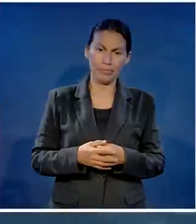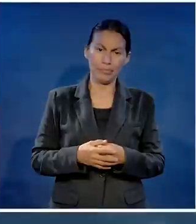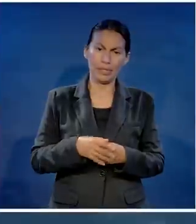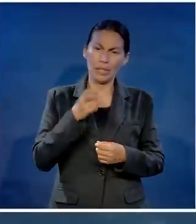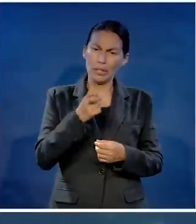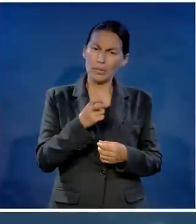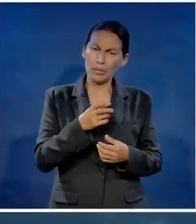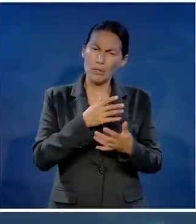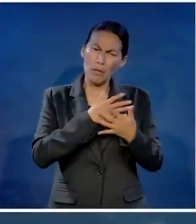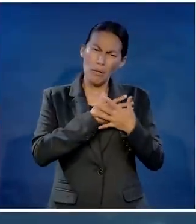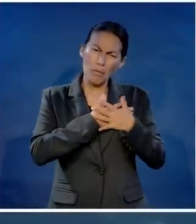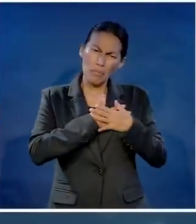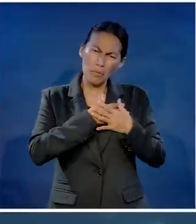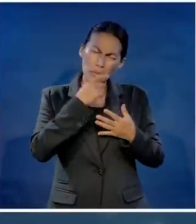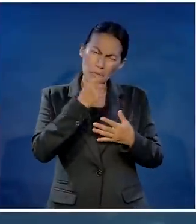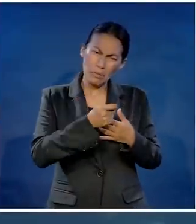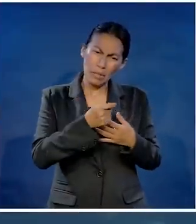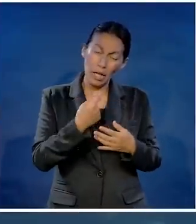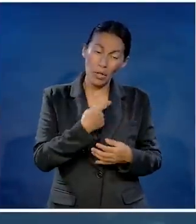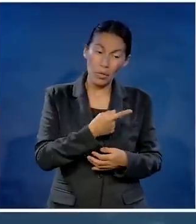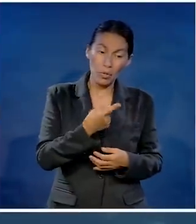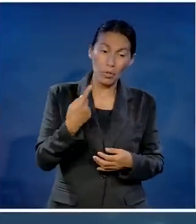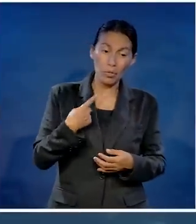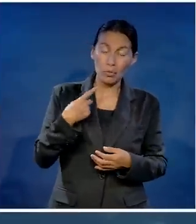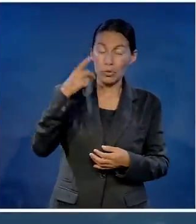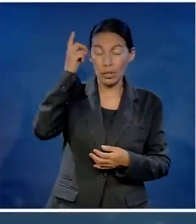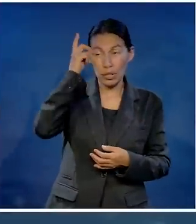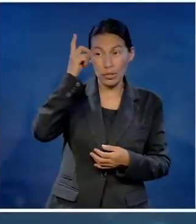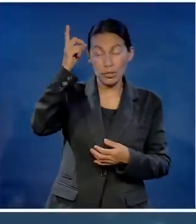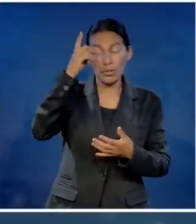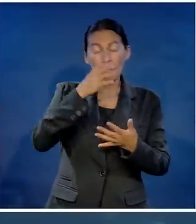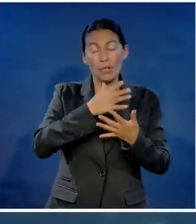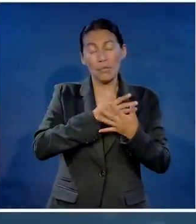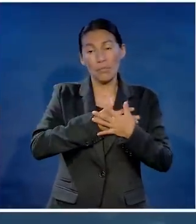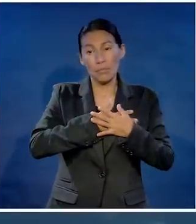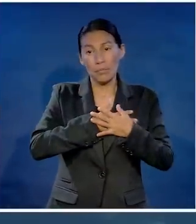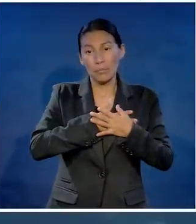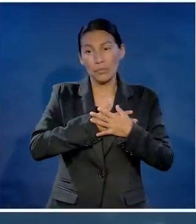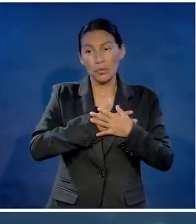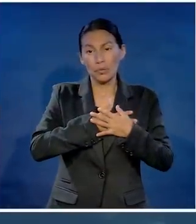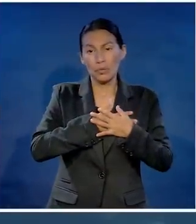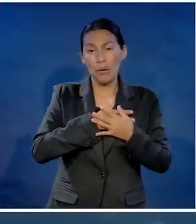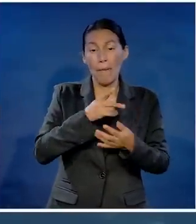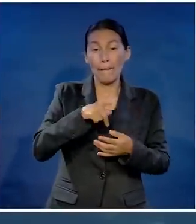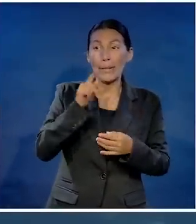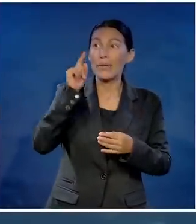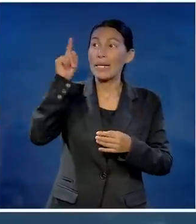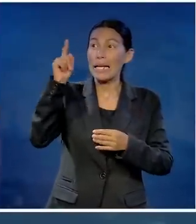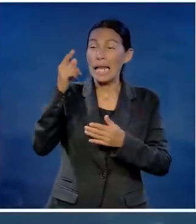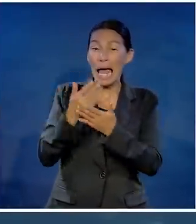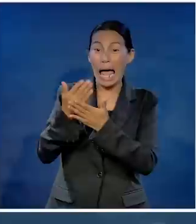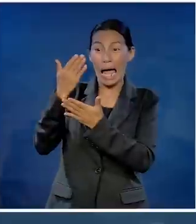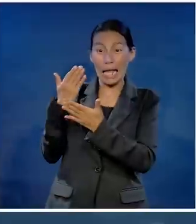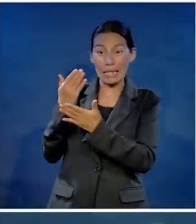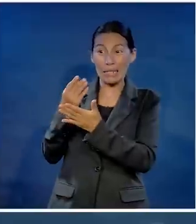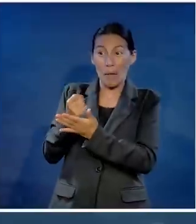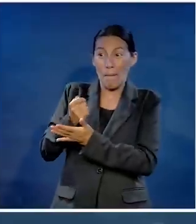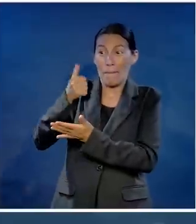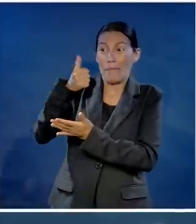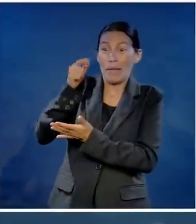amor, dice la Escritura. No en que nosotros hayamos amado a Dios, sino en que Él nos amó. ¿Qué cosa?